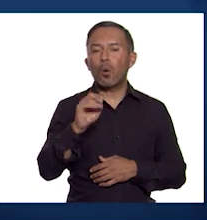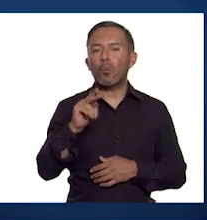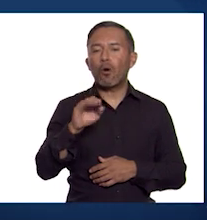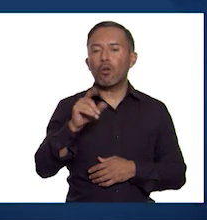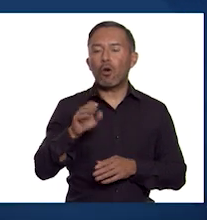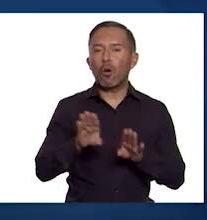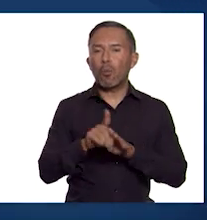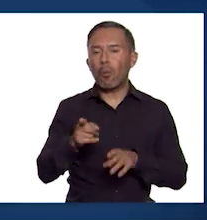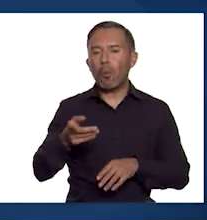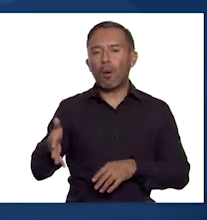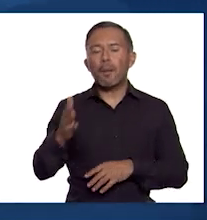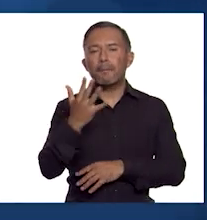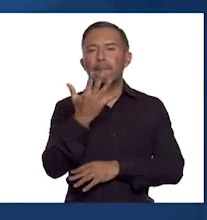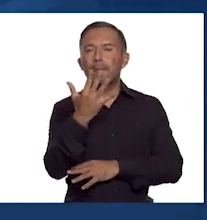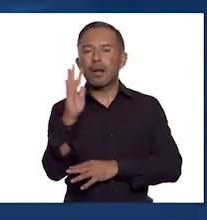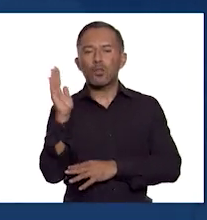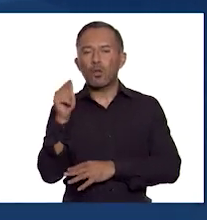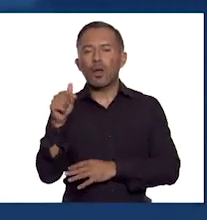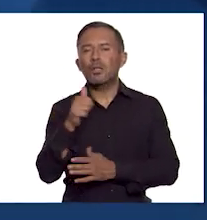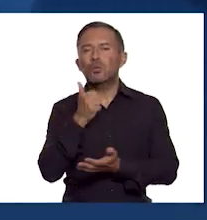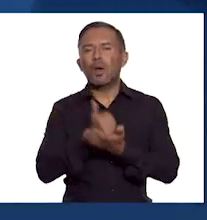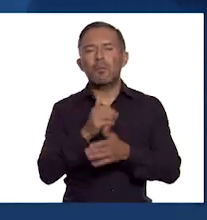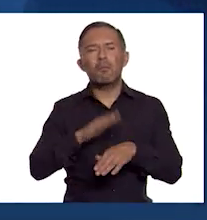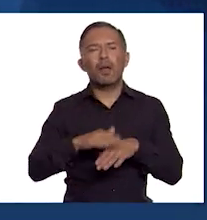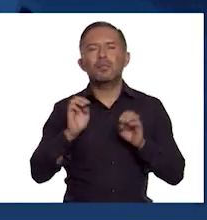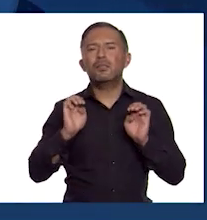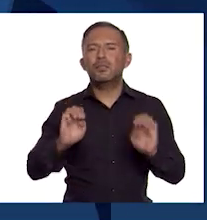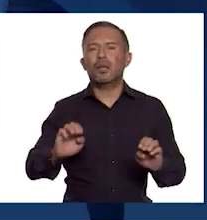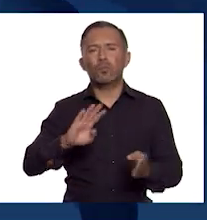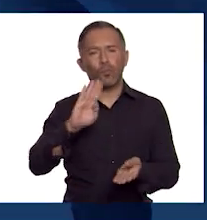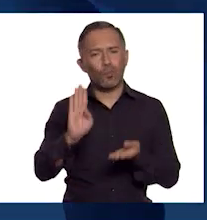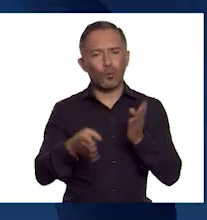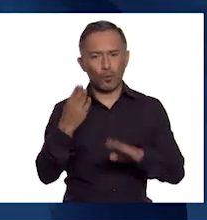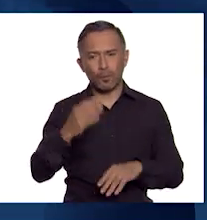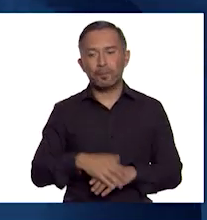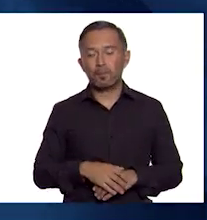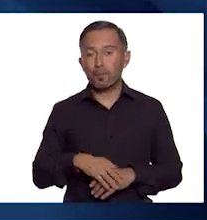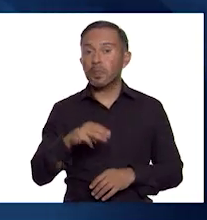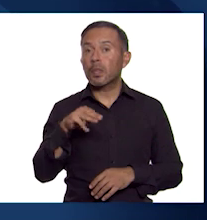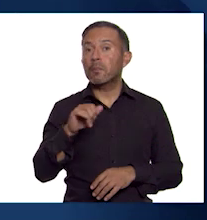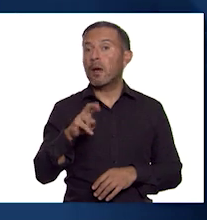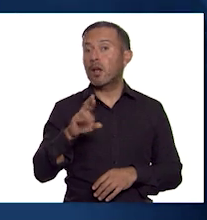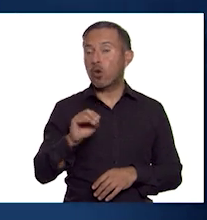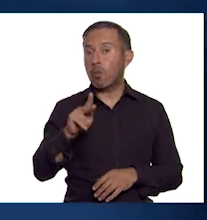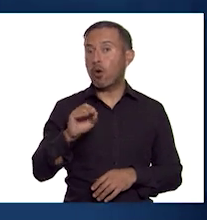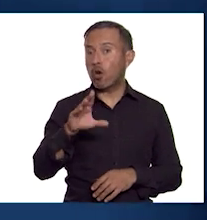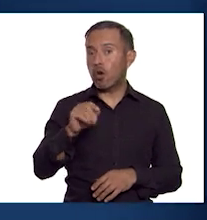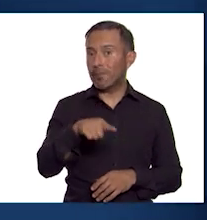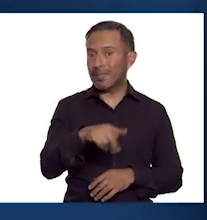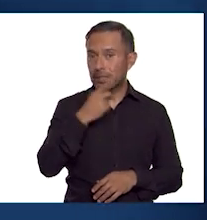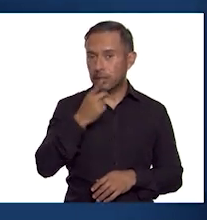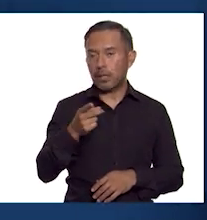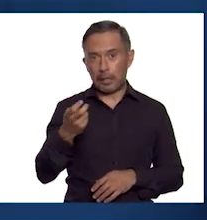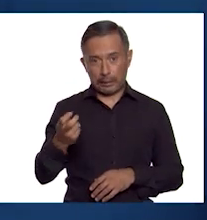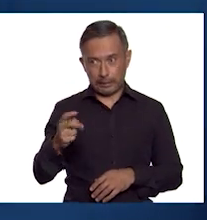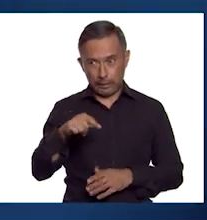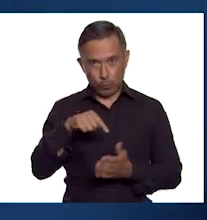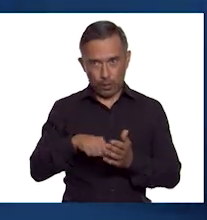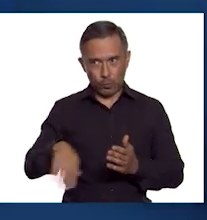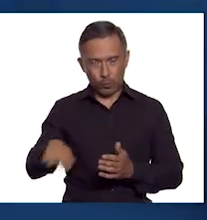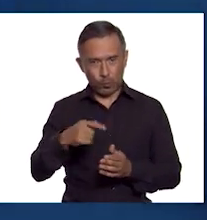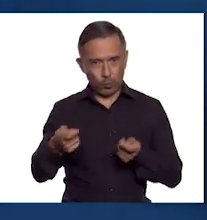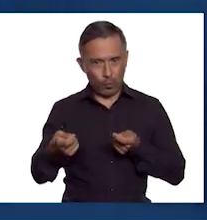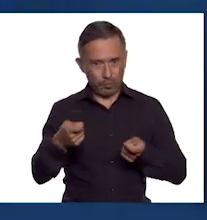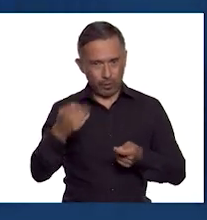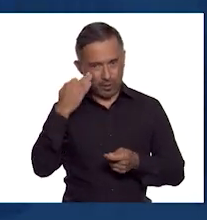paraíso y la ciudad más elegante del mundo. De hecho, Marco Polo aseguró haber sido gobernador de este lugar durante